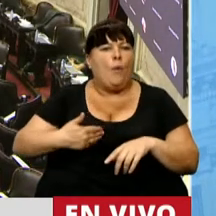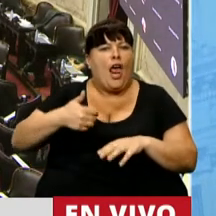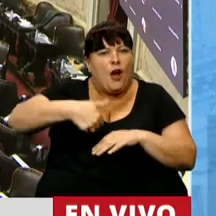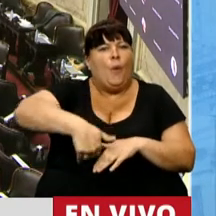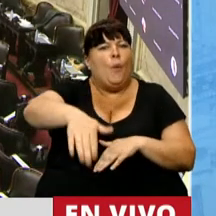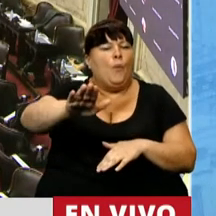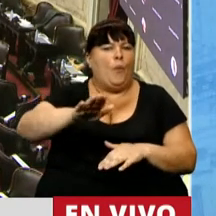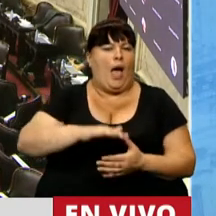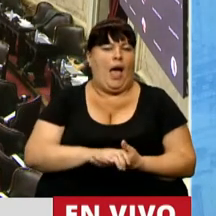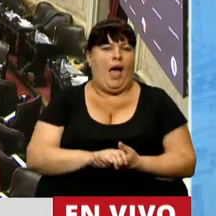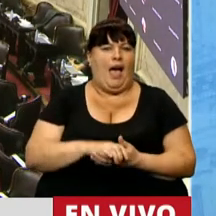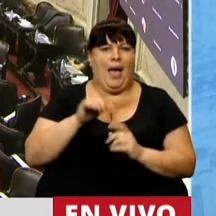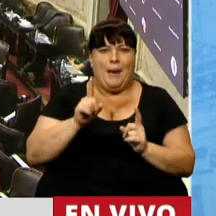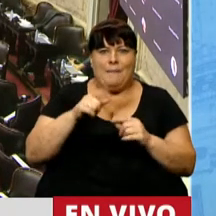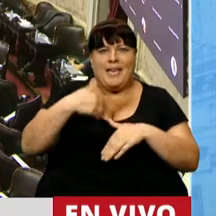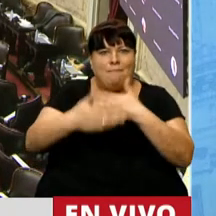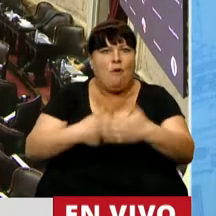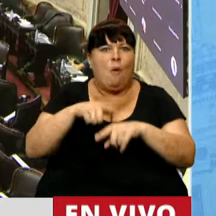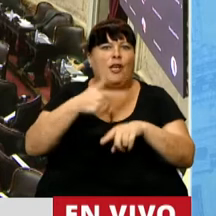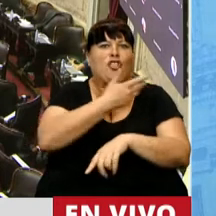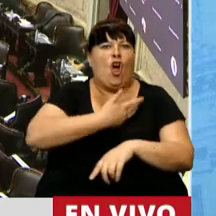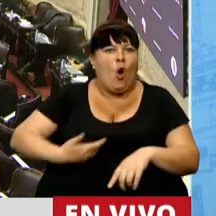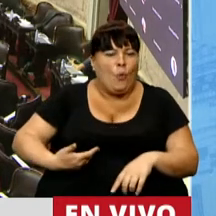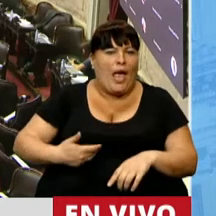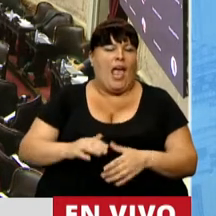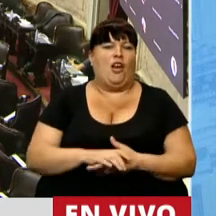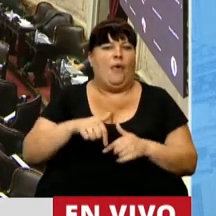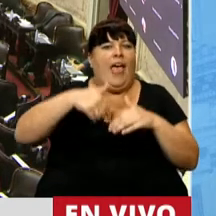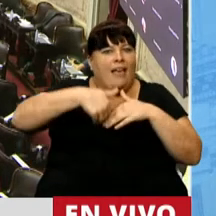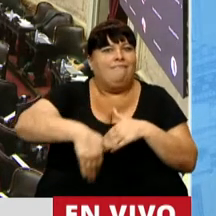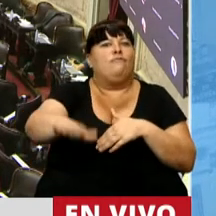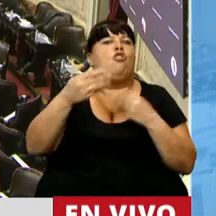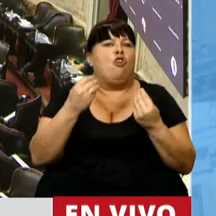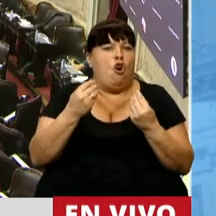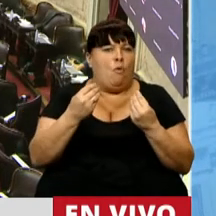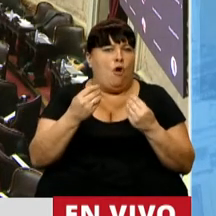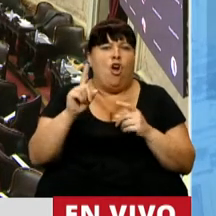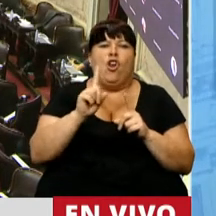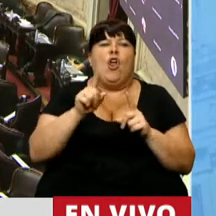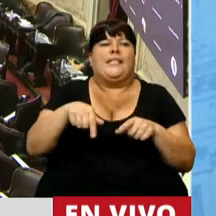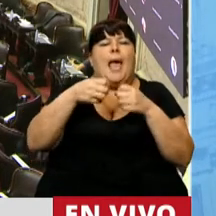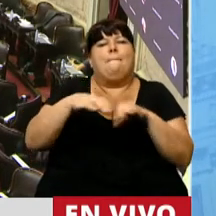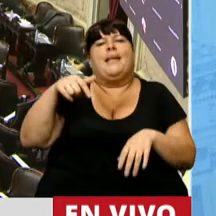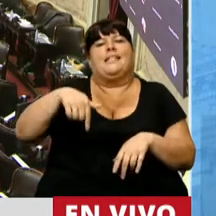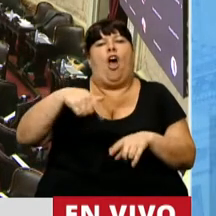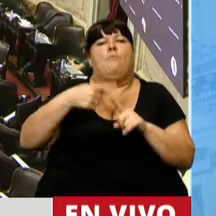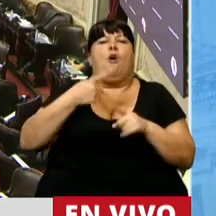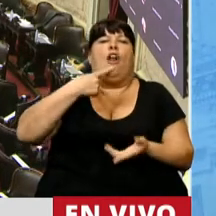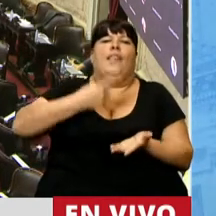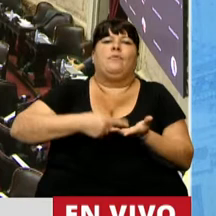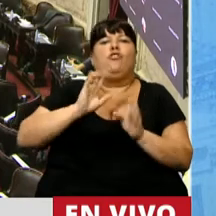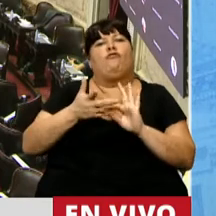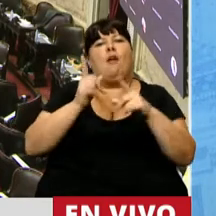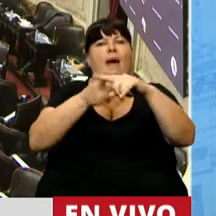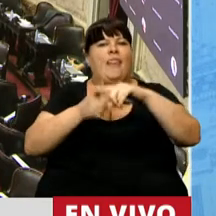llevar adelante en este proceso, en este gobierno, de ahora en más. Y esto no comienza hoy con la discusión de la